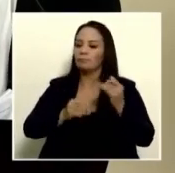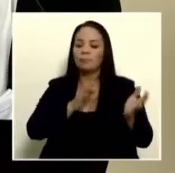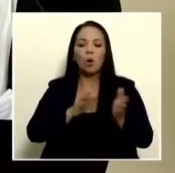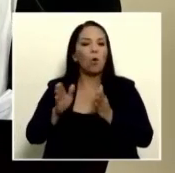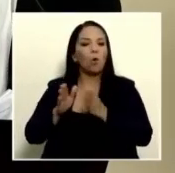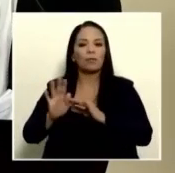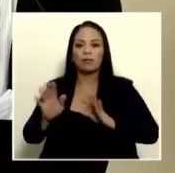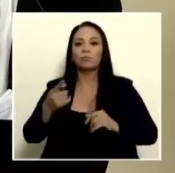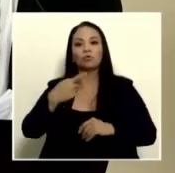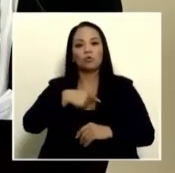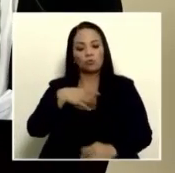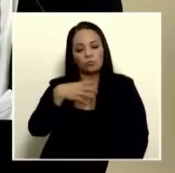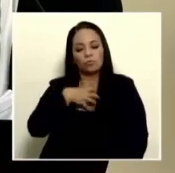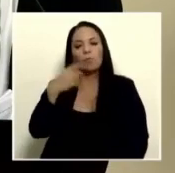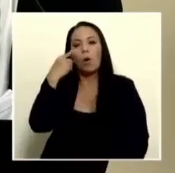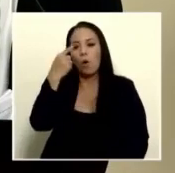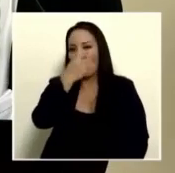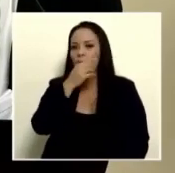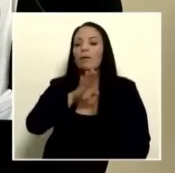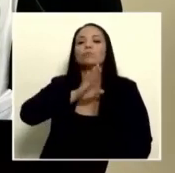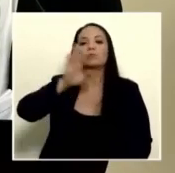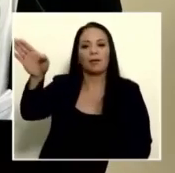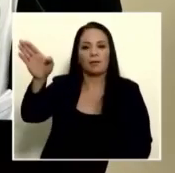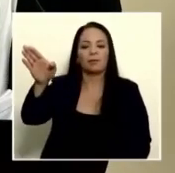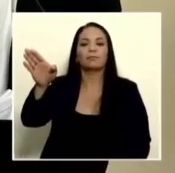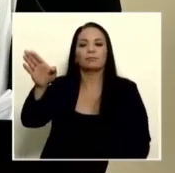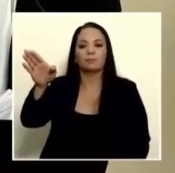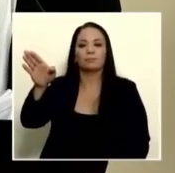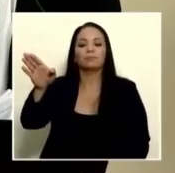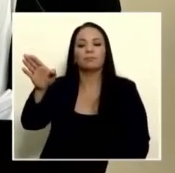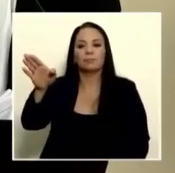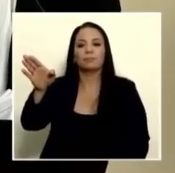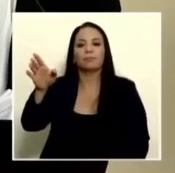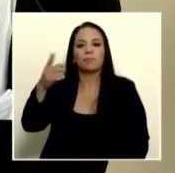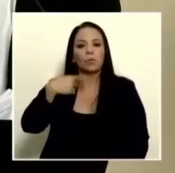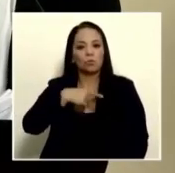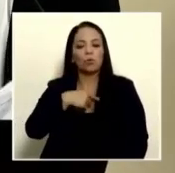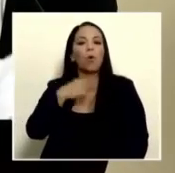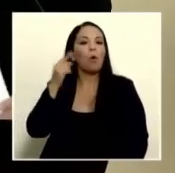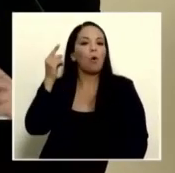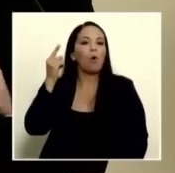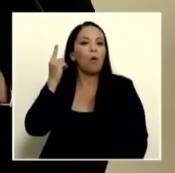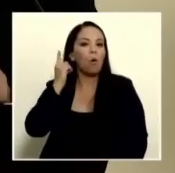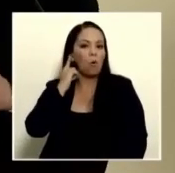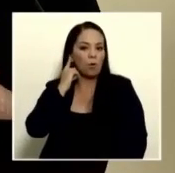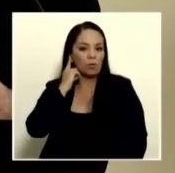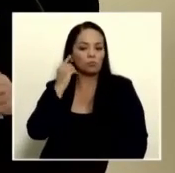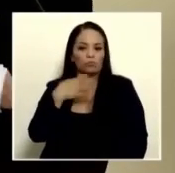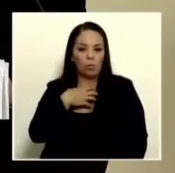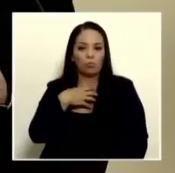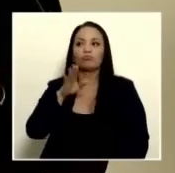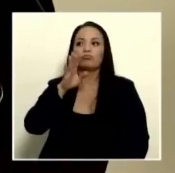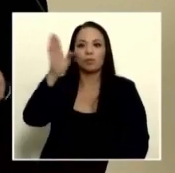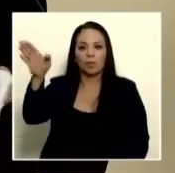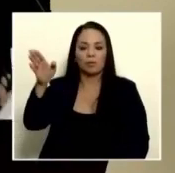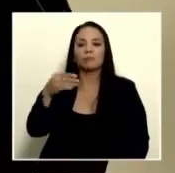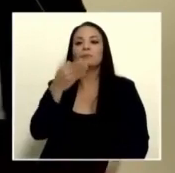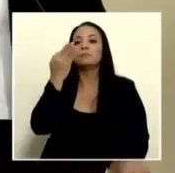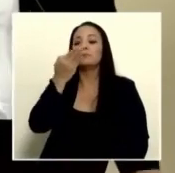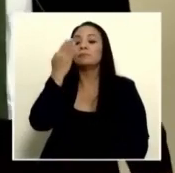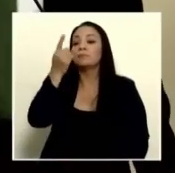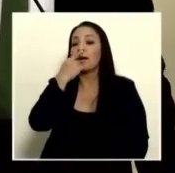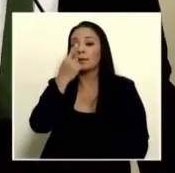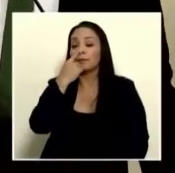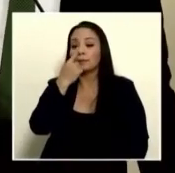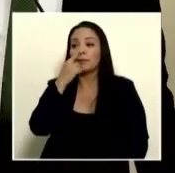inspeccionar con nuestros propios ojos oír con nuestras propias orejas iba a decir oídos respirar con nuestras